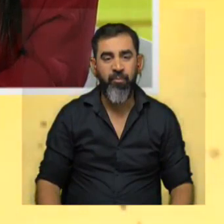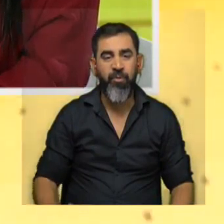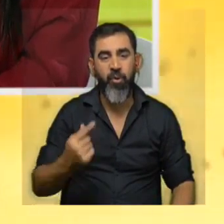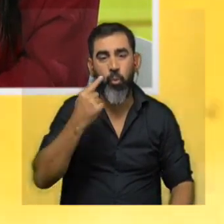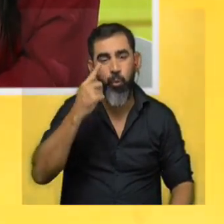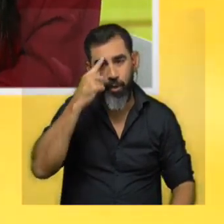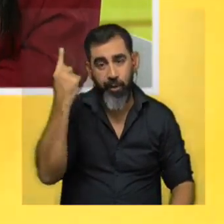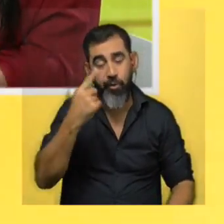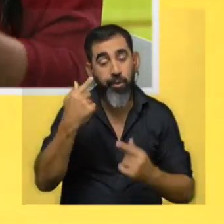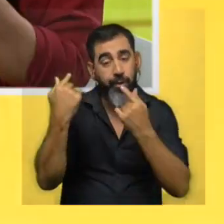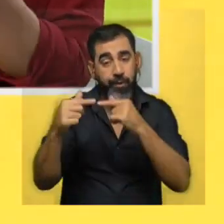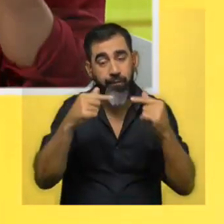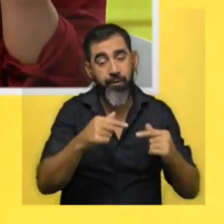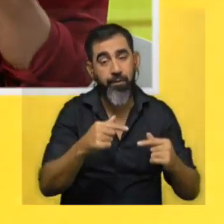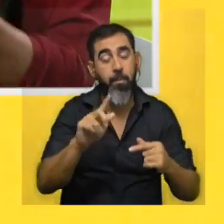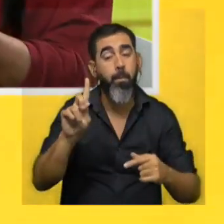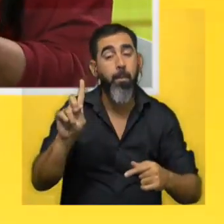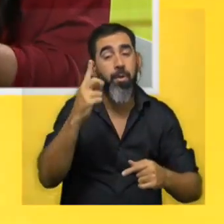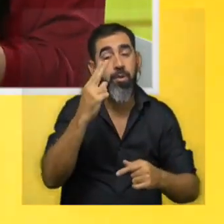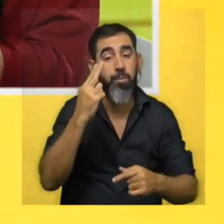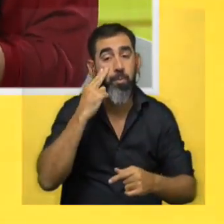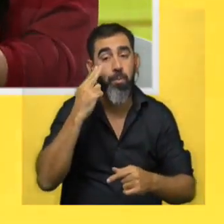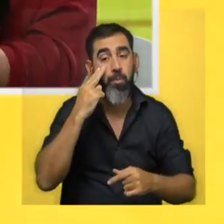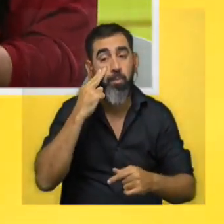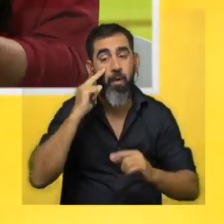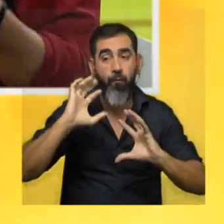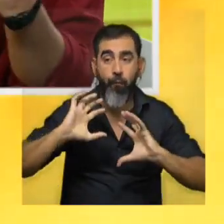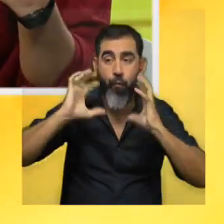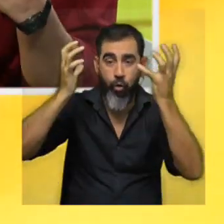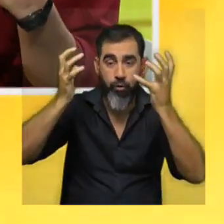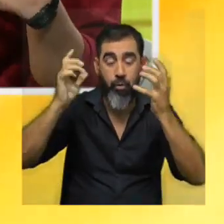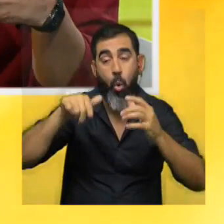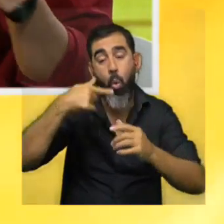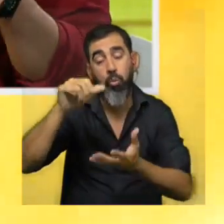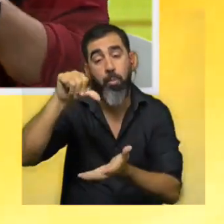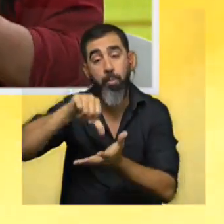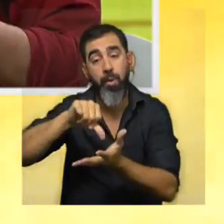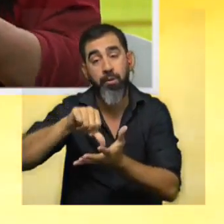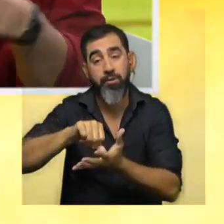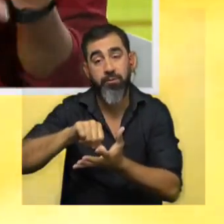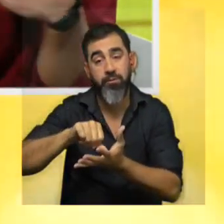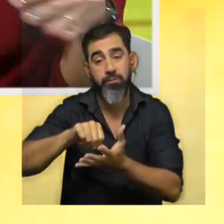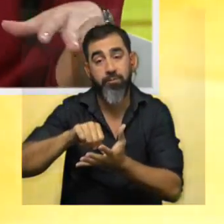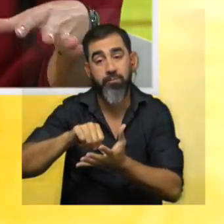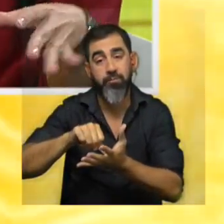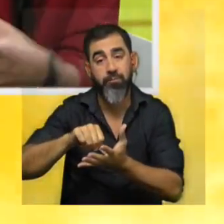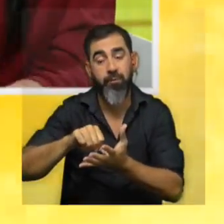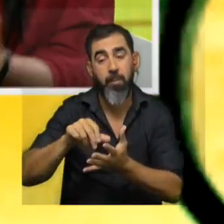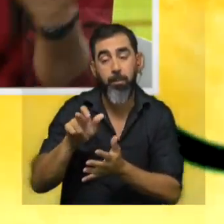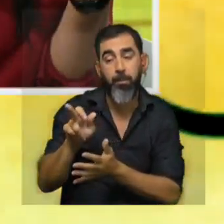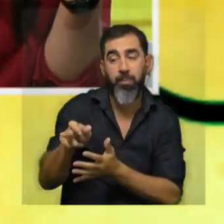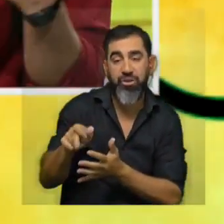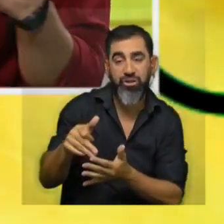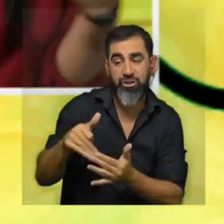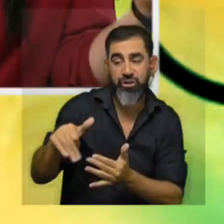internacionales nosotros tenemos como el principal problema reportado la agresividad y en otros lados es la eliminación inadecuada o el marcaje con orina muy